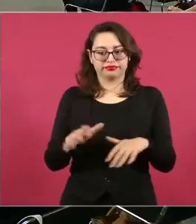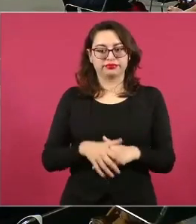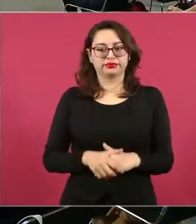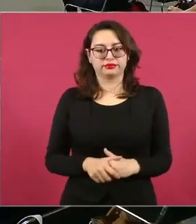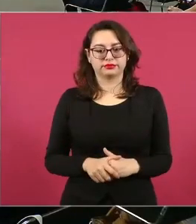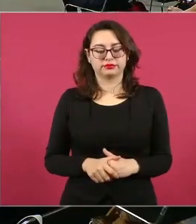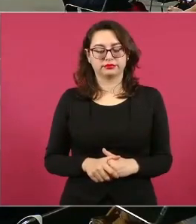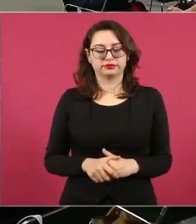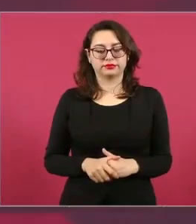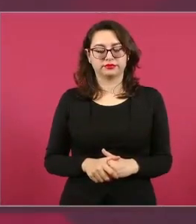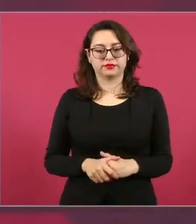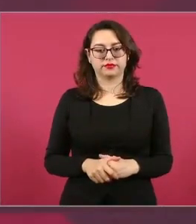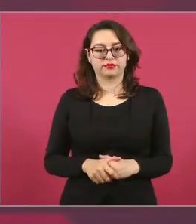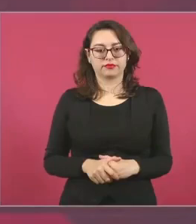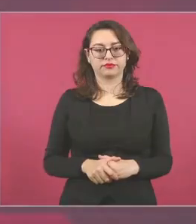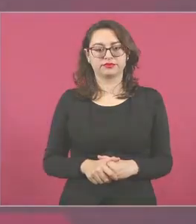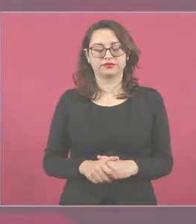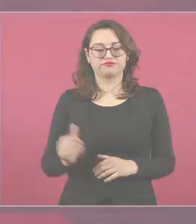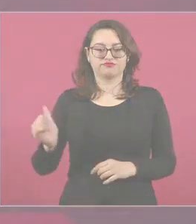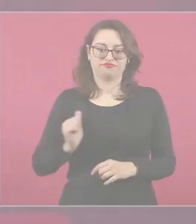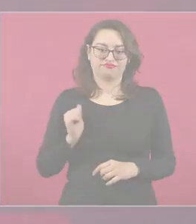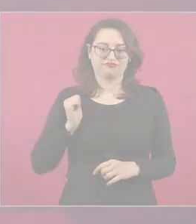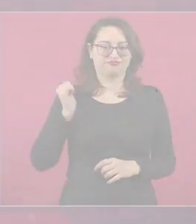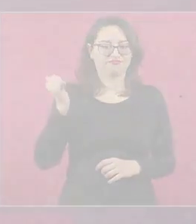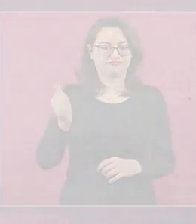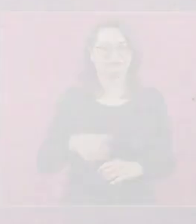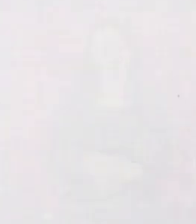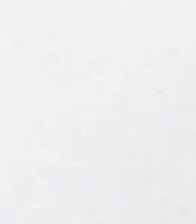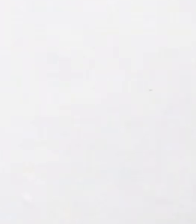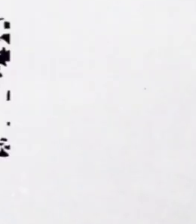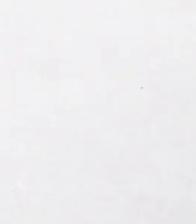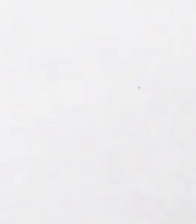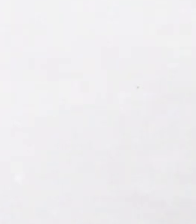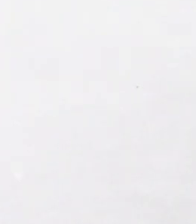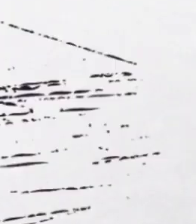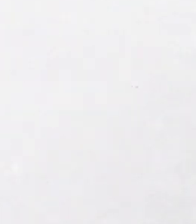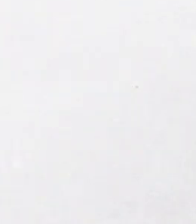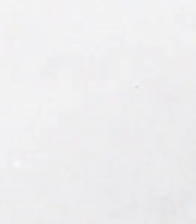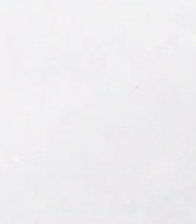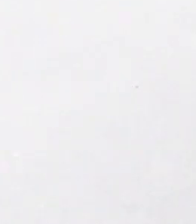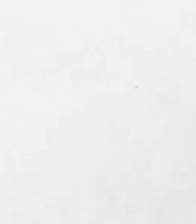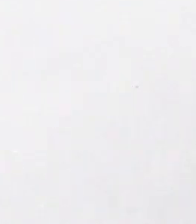aprovechar la oportunidad para esto.